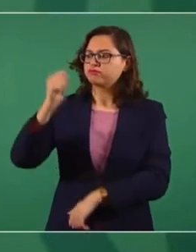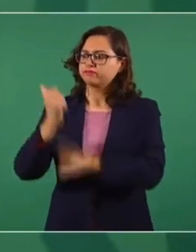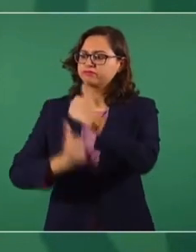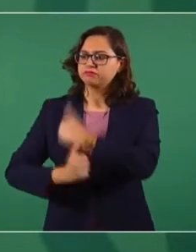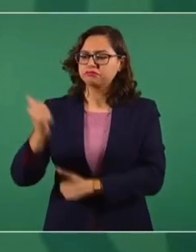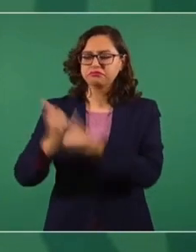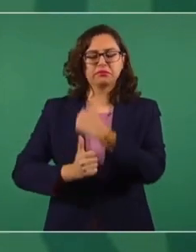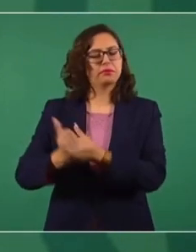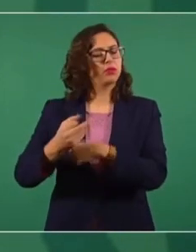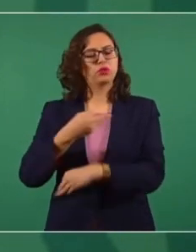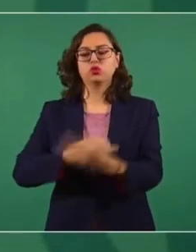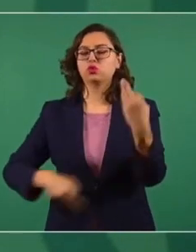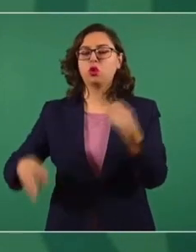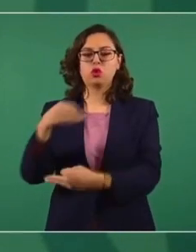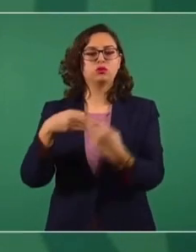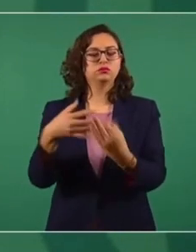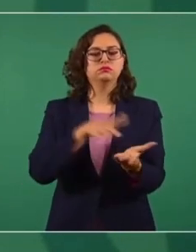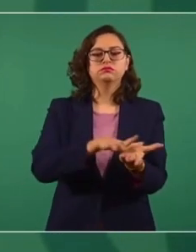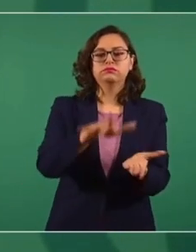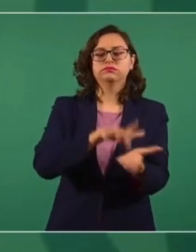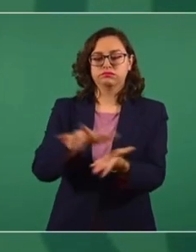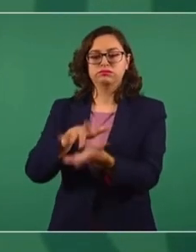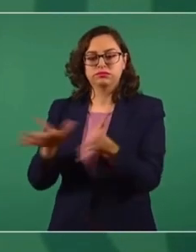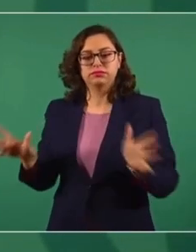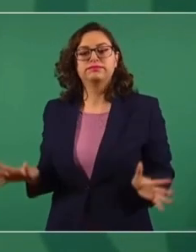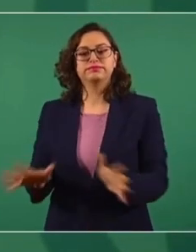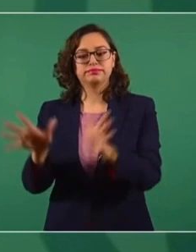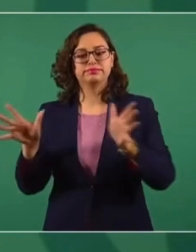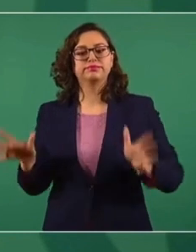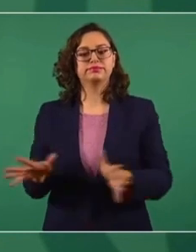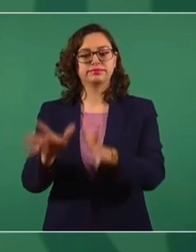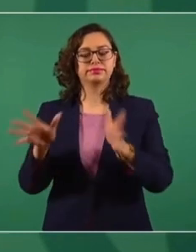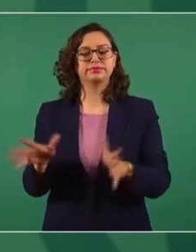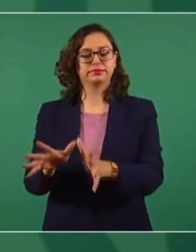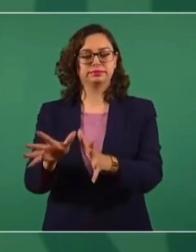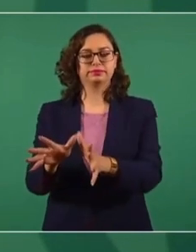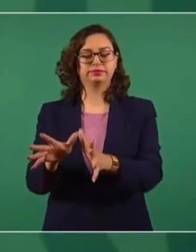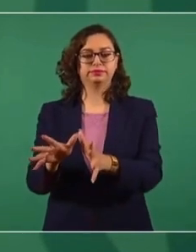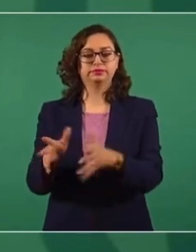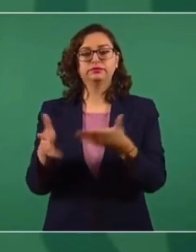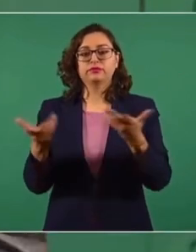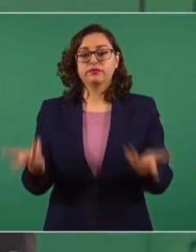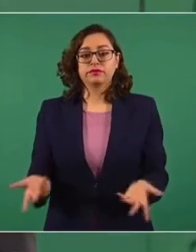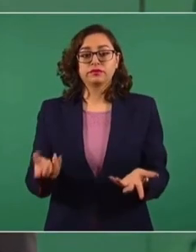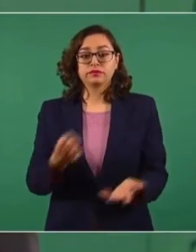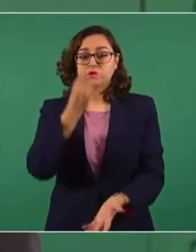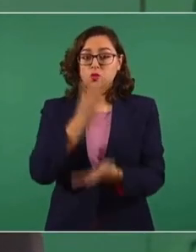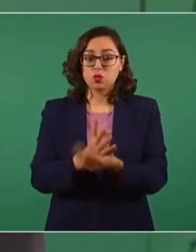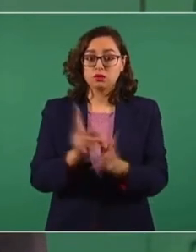el deporte, porque no sólo son medallas.